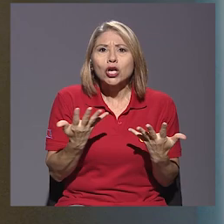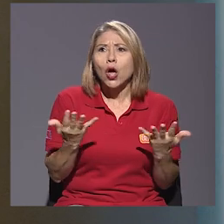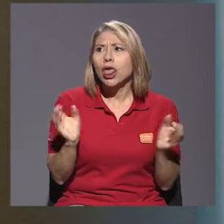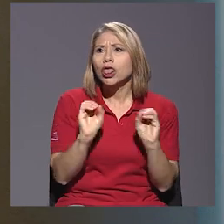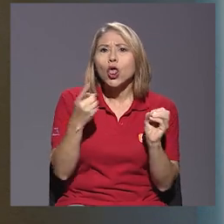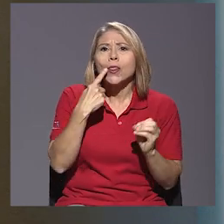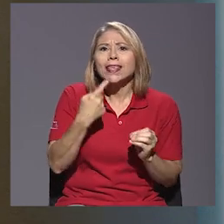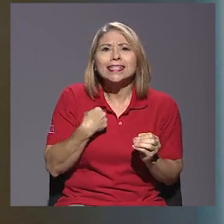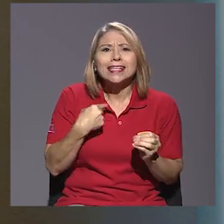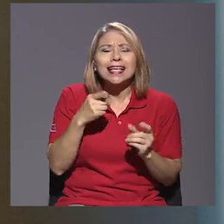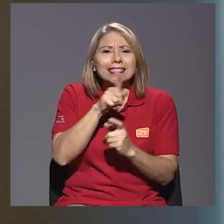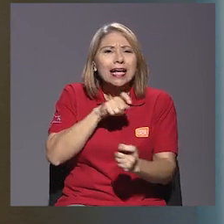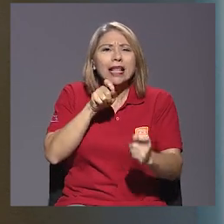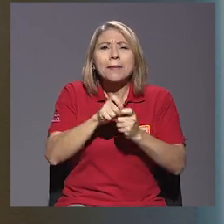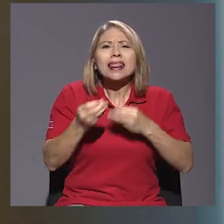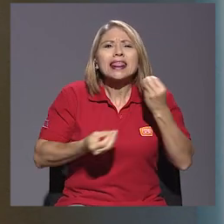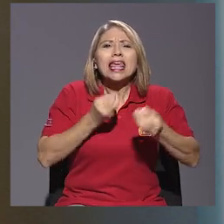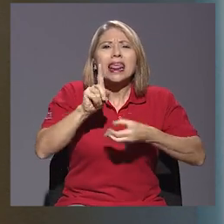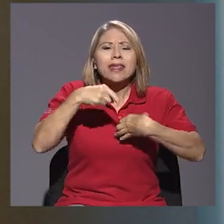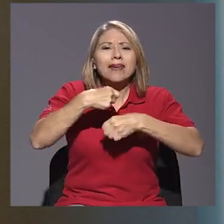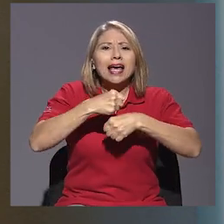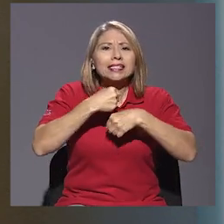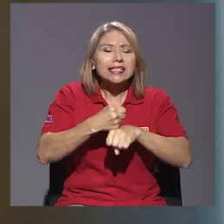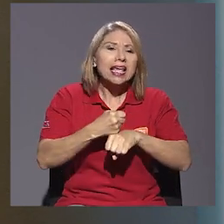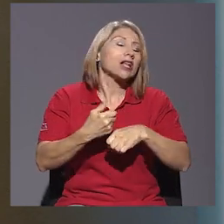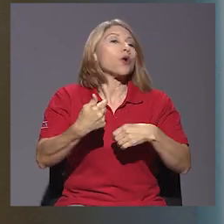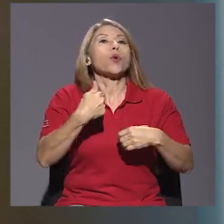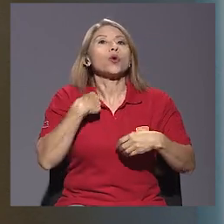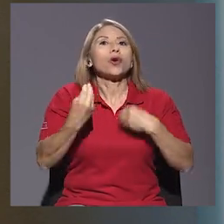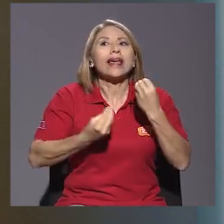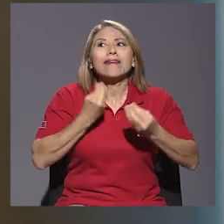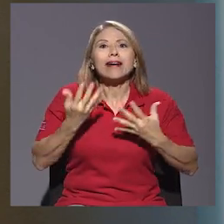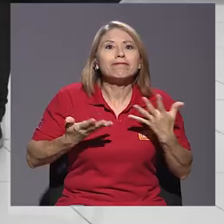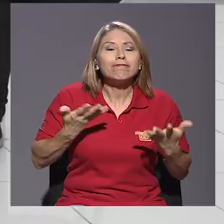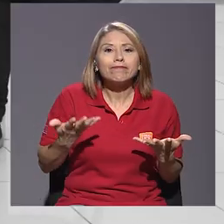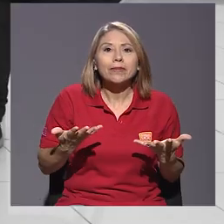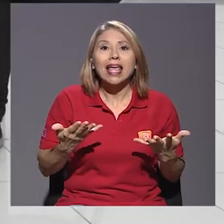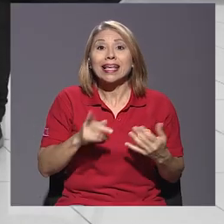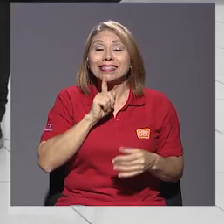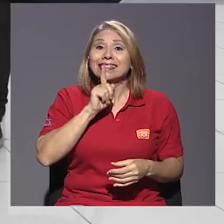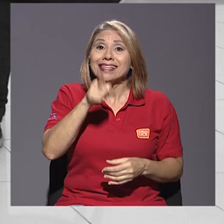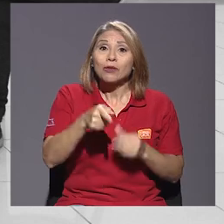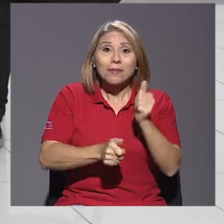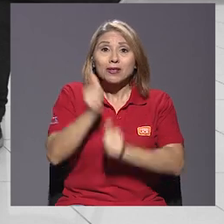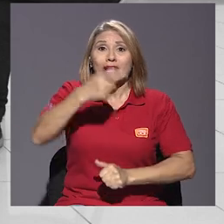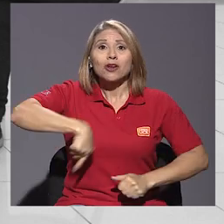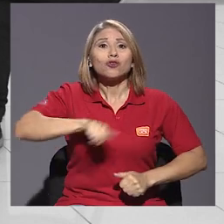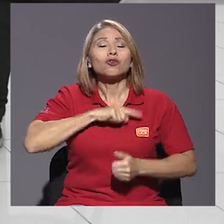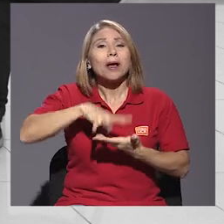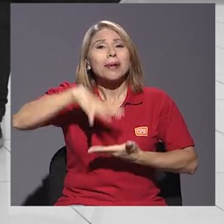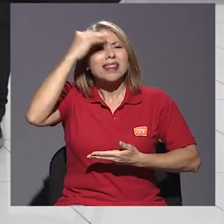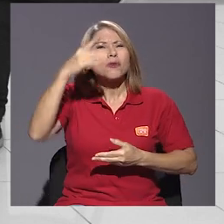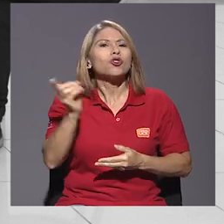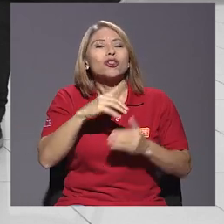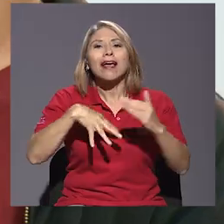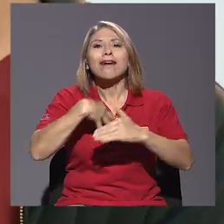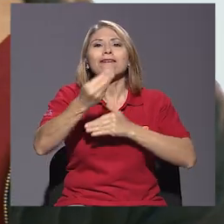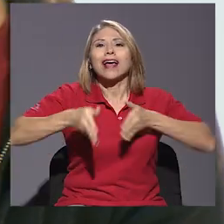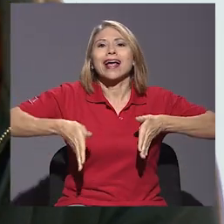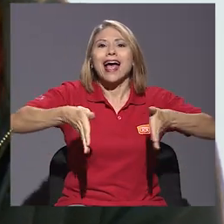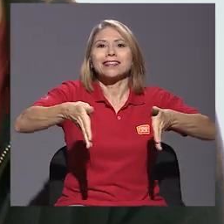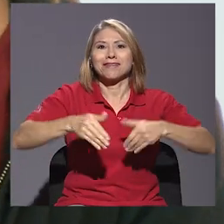exactamente qué es lo que hay que hacer, sino es que bajo de mi camino o demás. Es muy cierto, digamos, porque la mayoría aprendemos en la calle.